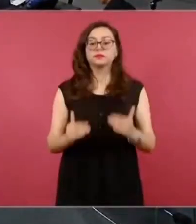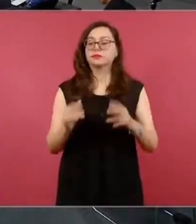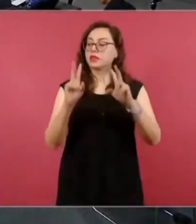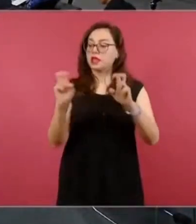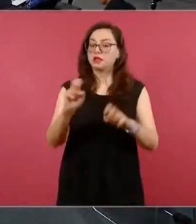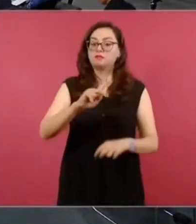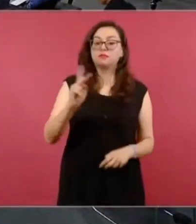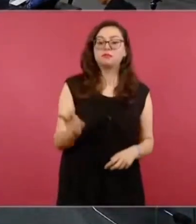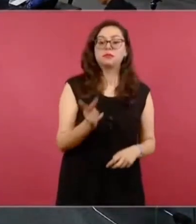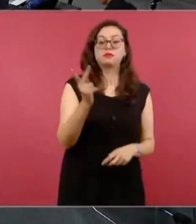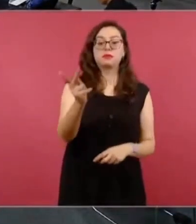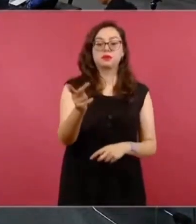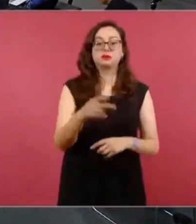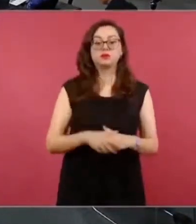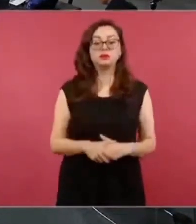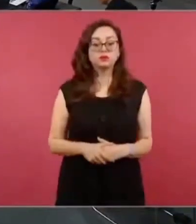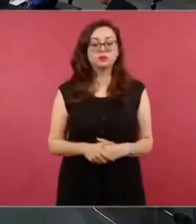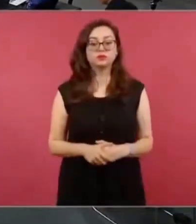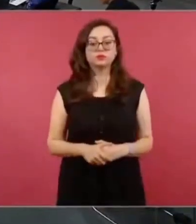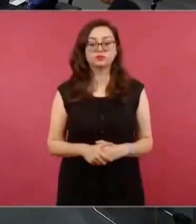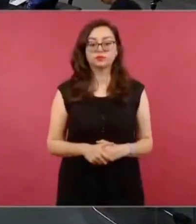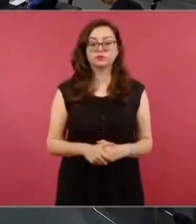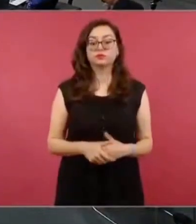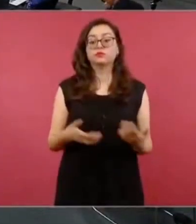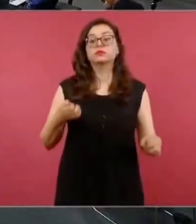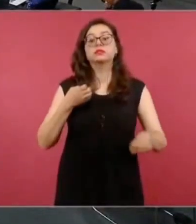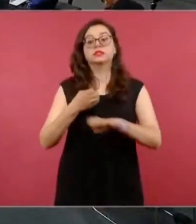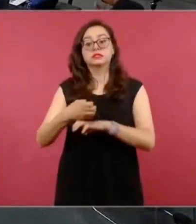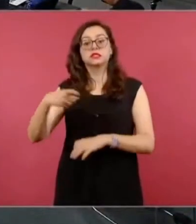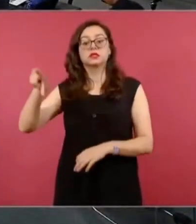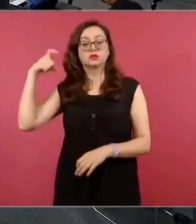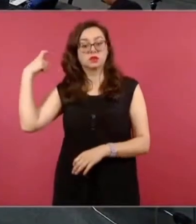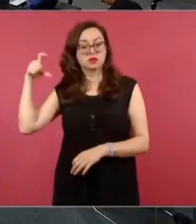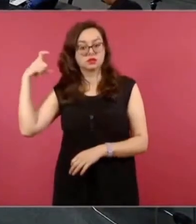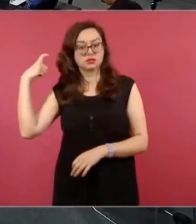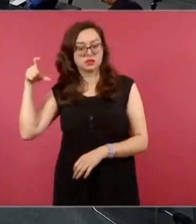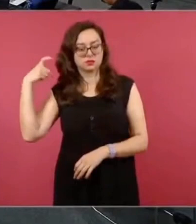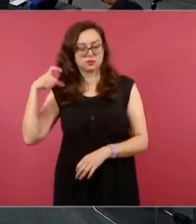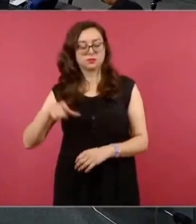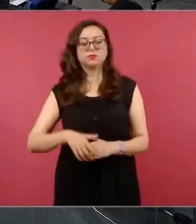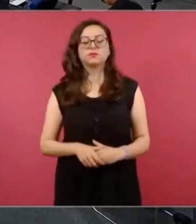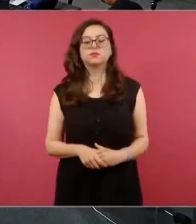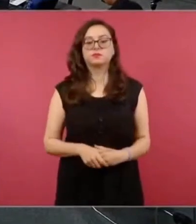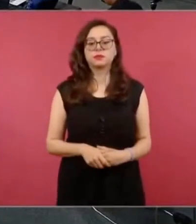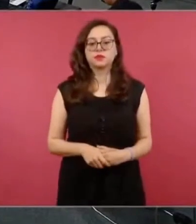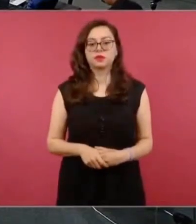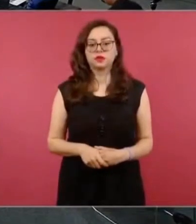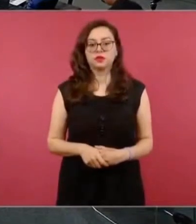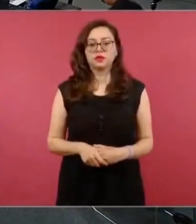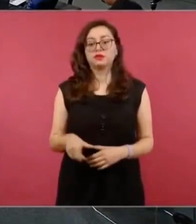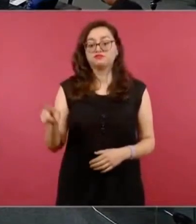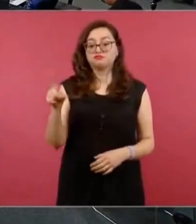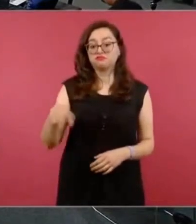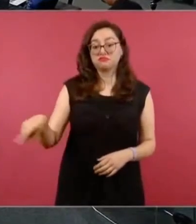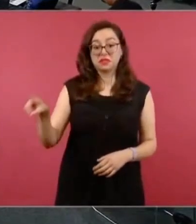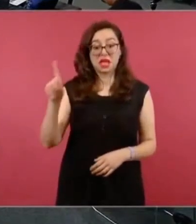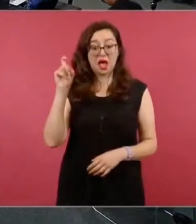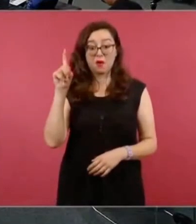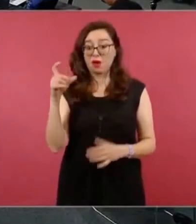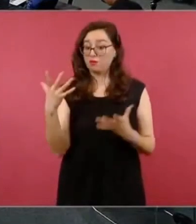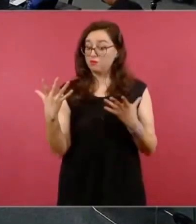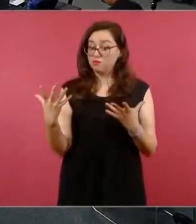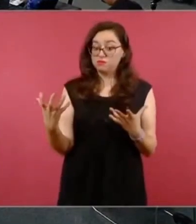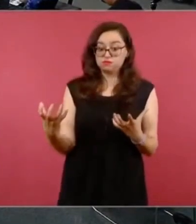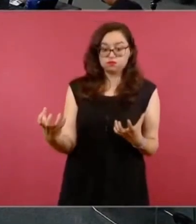Tiene que ver con una problemática ahora en el estado de Querétaro, es un estado que tiene estrés hídrico, se encuentra